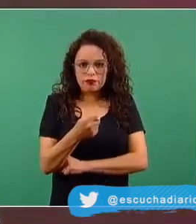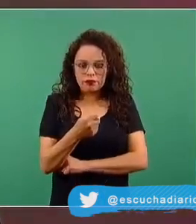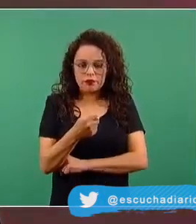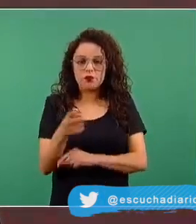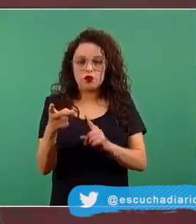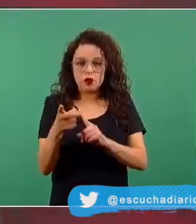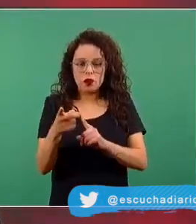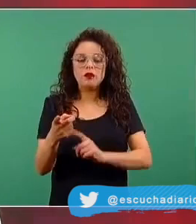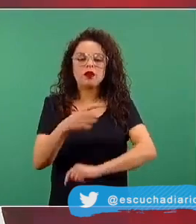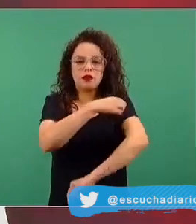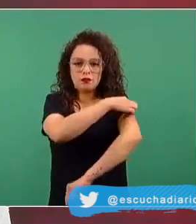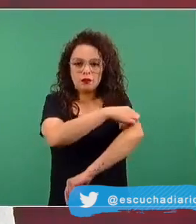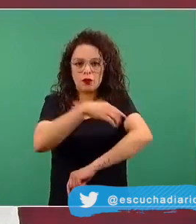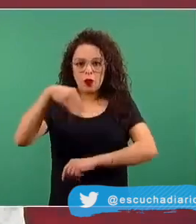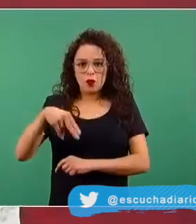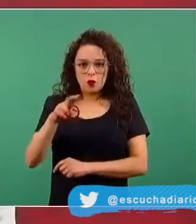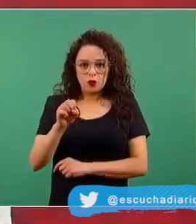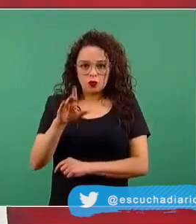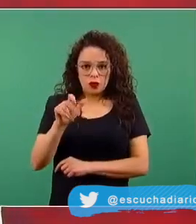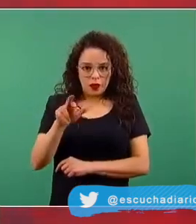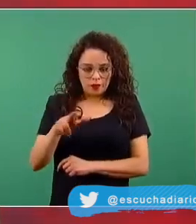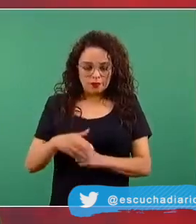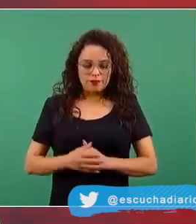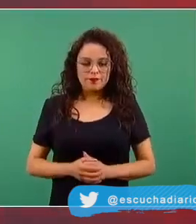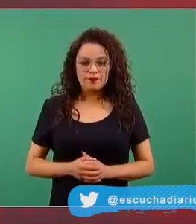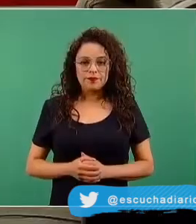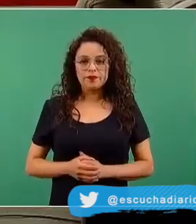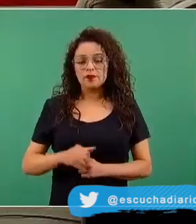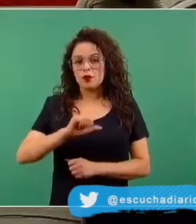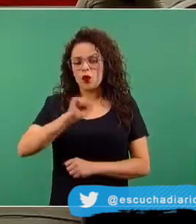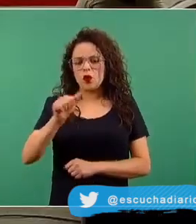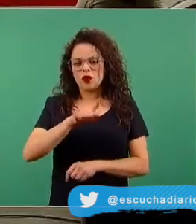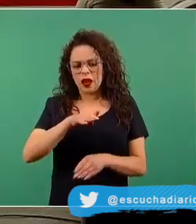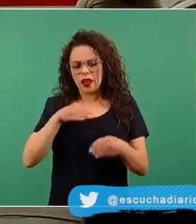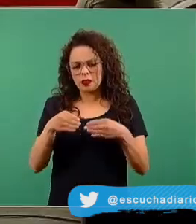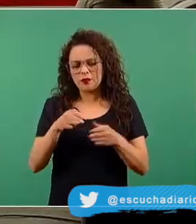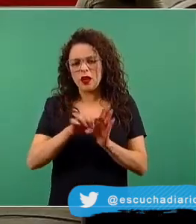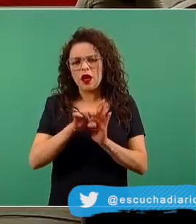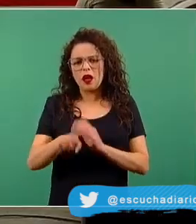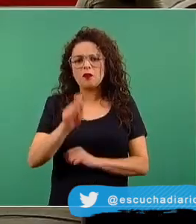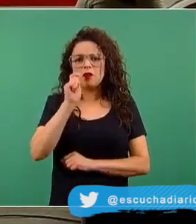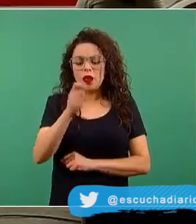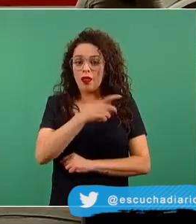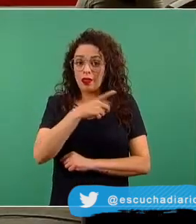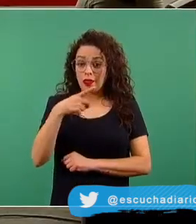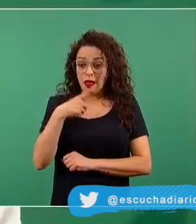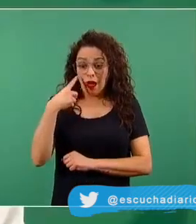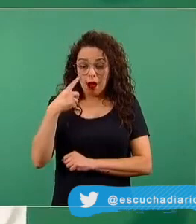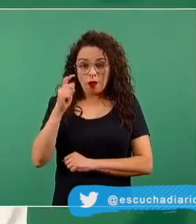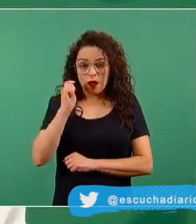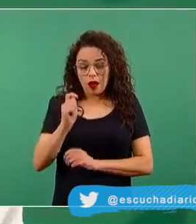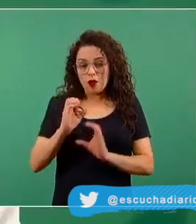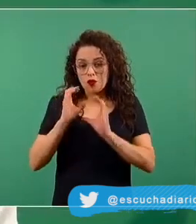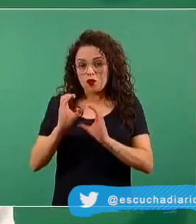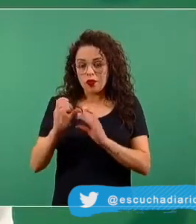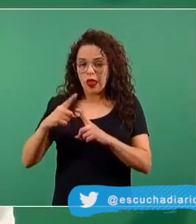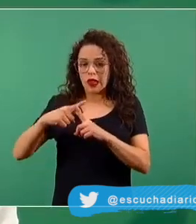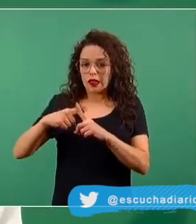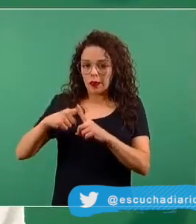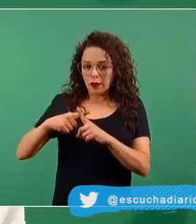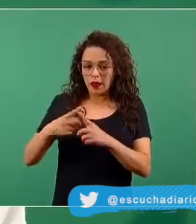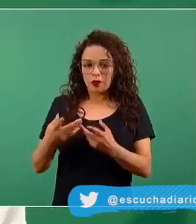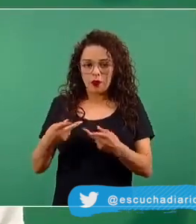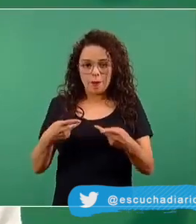mía por la que se aplican estas vacunas. Y hay elementos que son específicos, como el cuidado de la temperatura, como la preparación de la